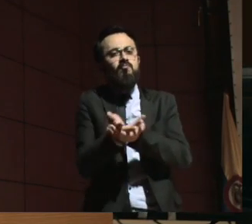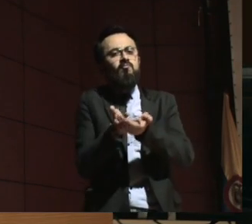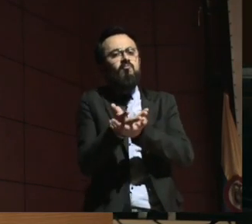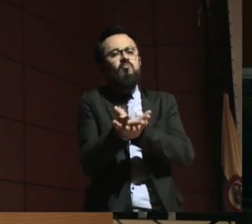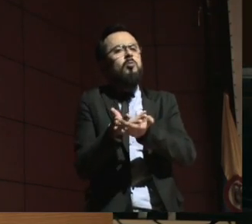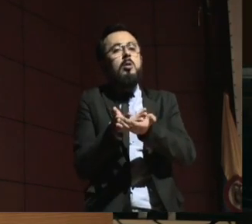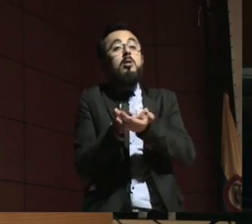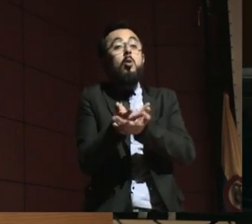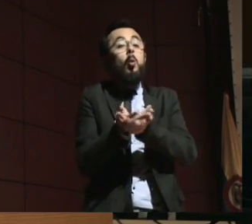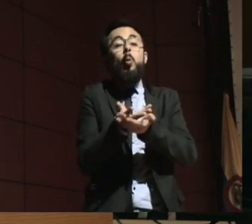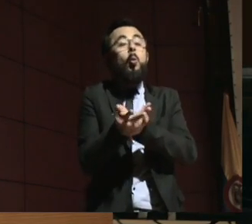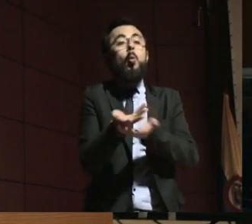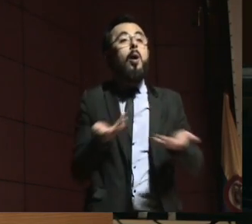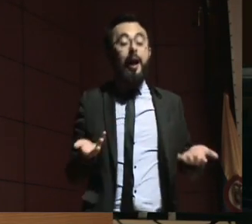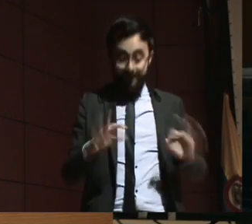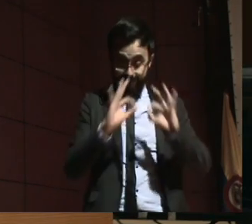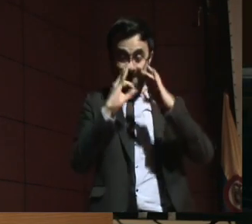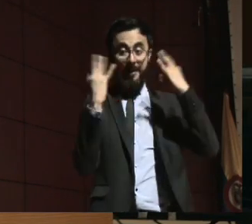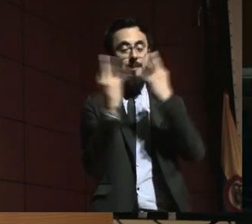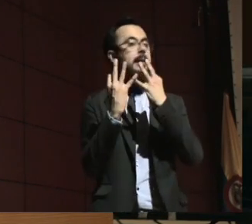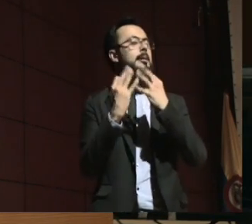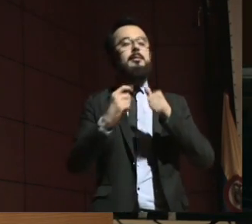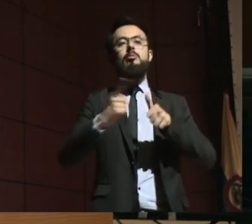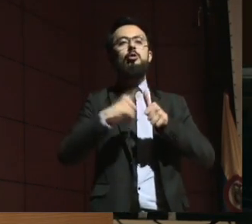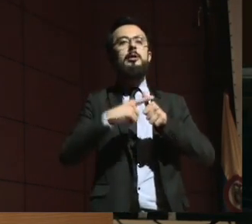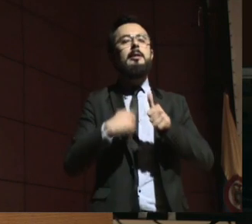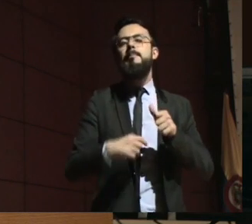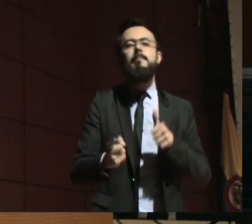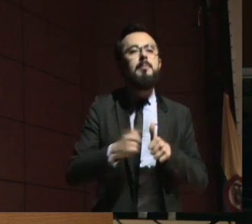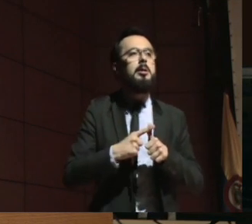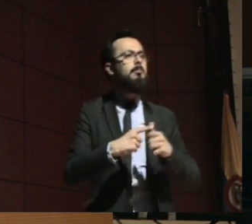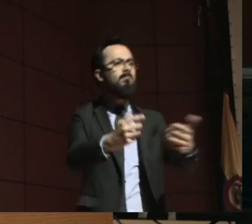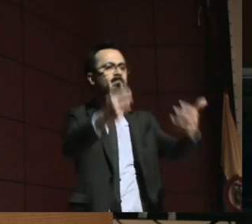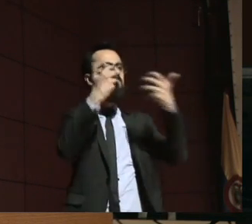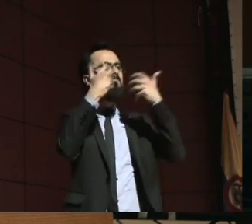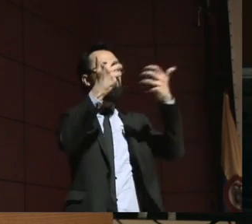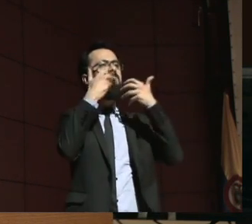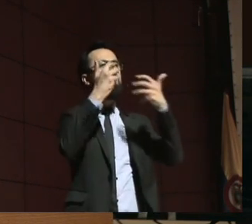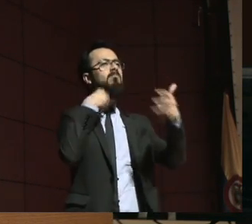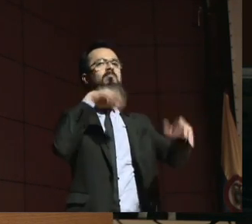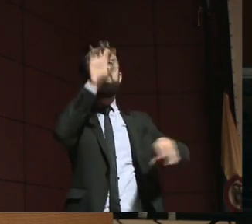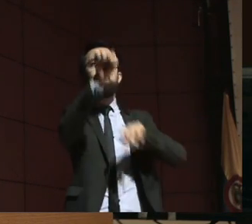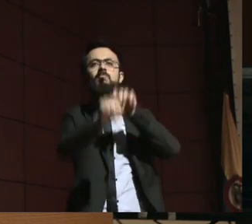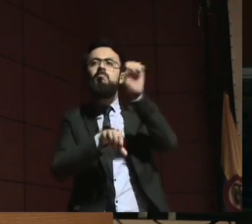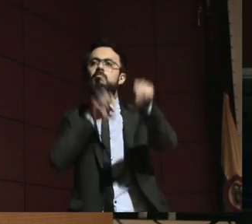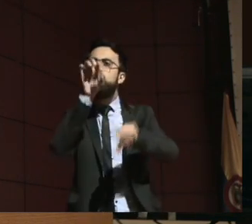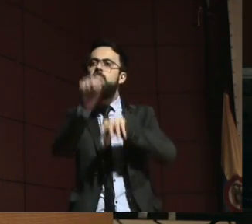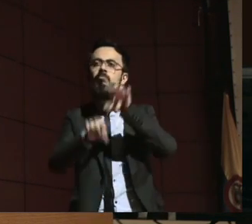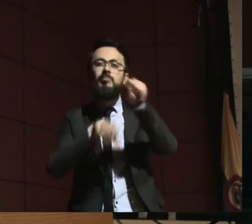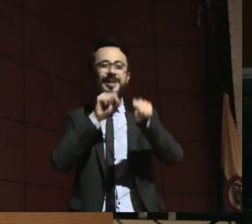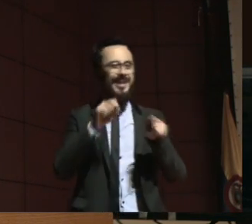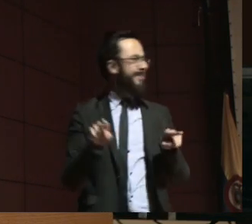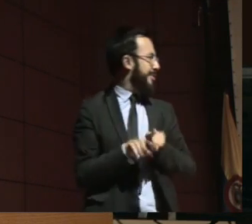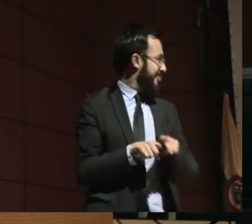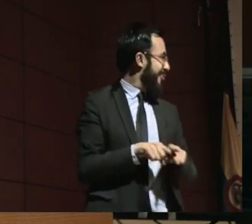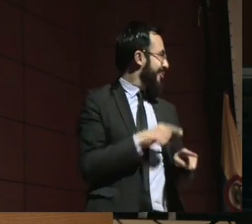somos las primeras llamadas a conocer esto, a conocer lo que hablábamos contigo ahora en el baño.